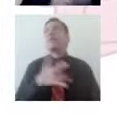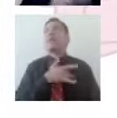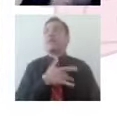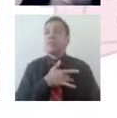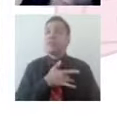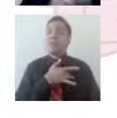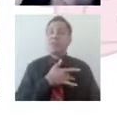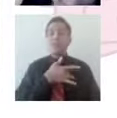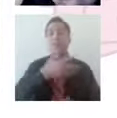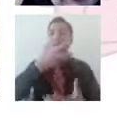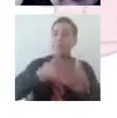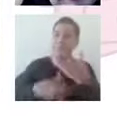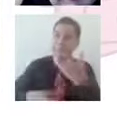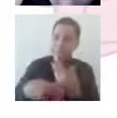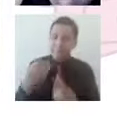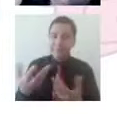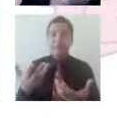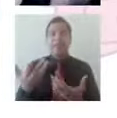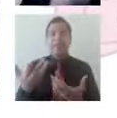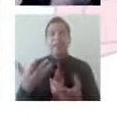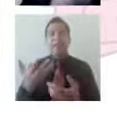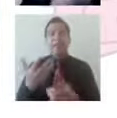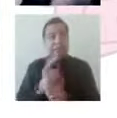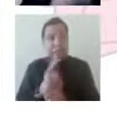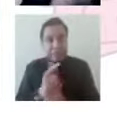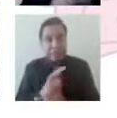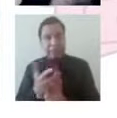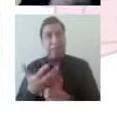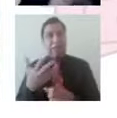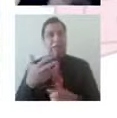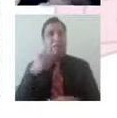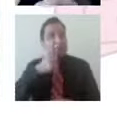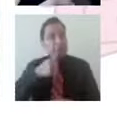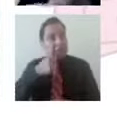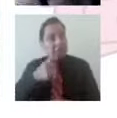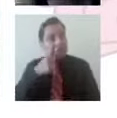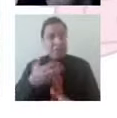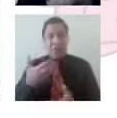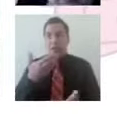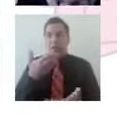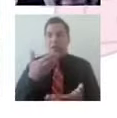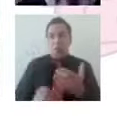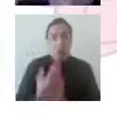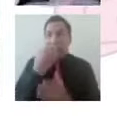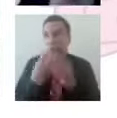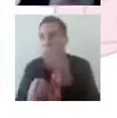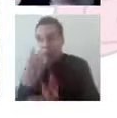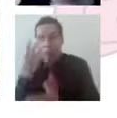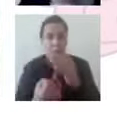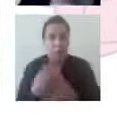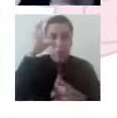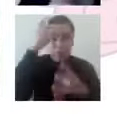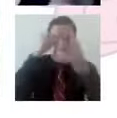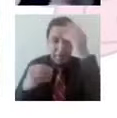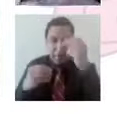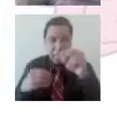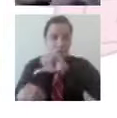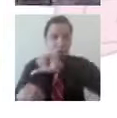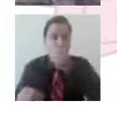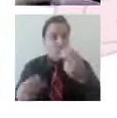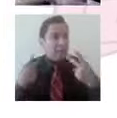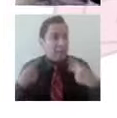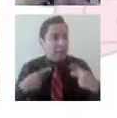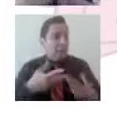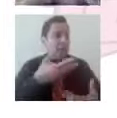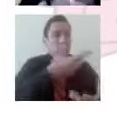una profesionista actualizada, quiero ser una profesionista que comparta con las otras personas, con